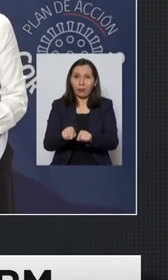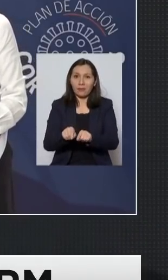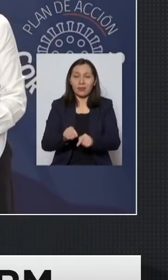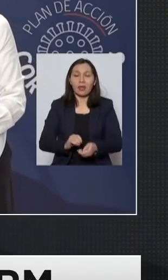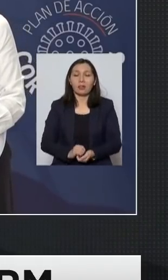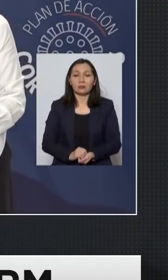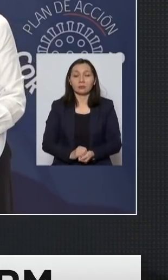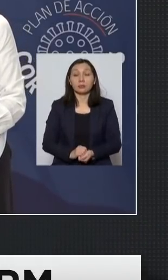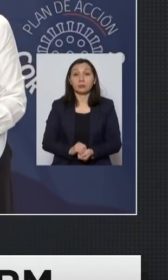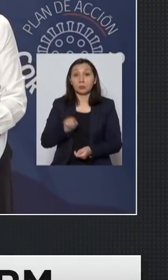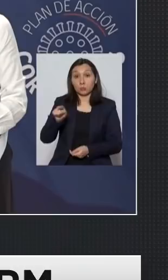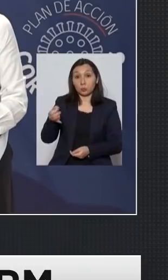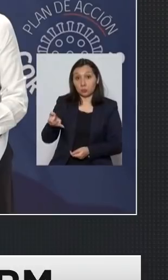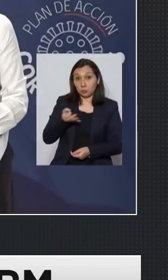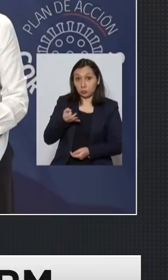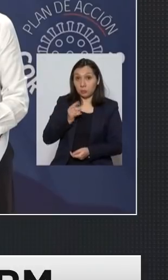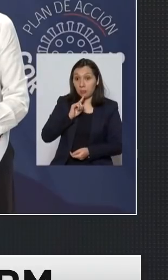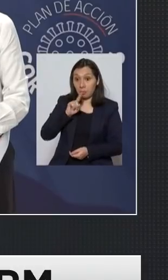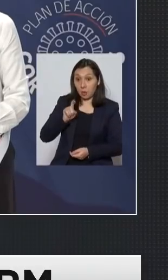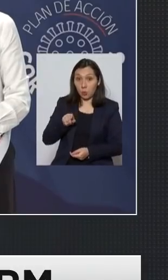a su pregunta